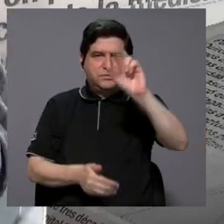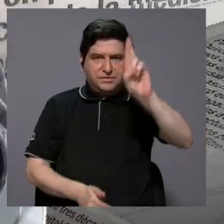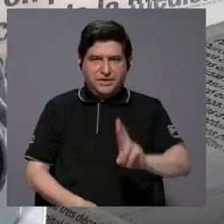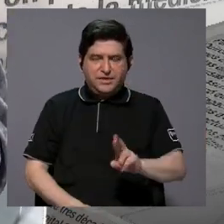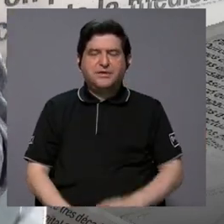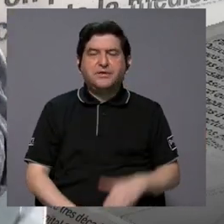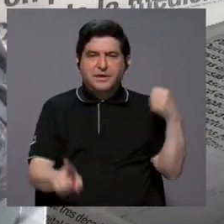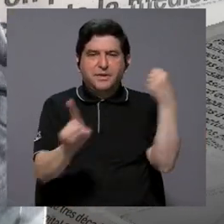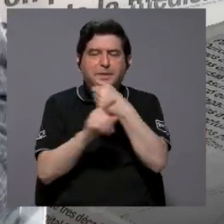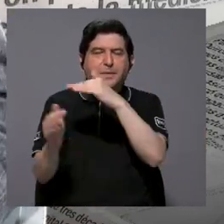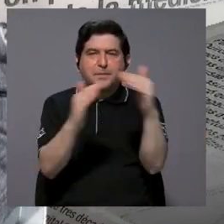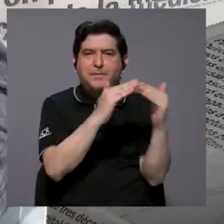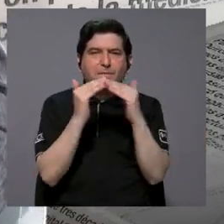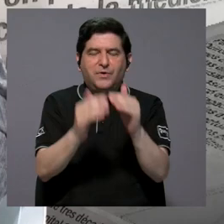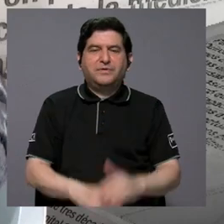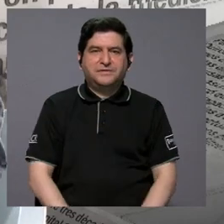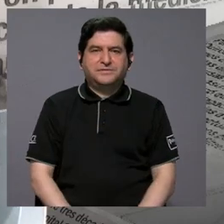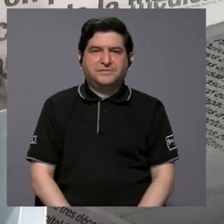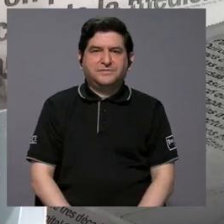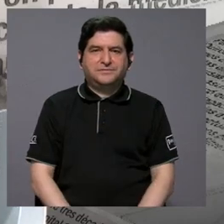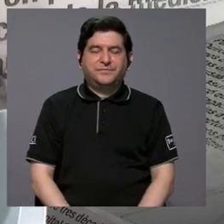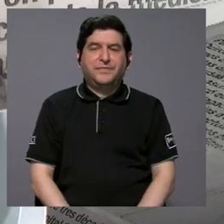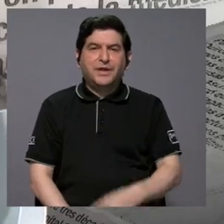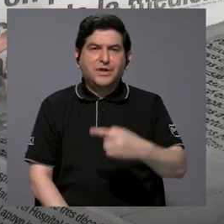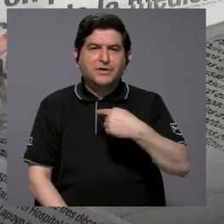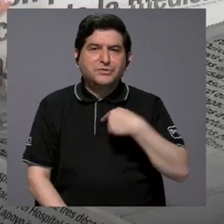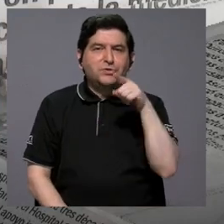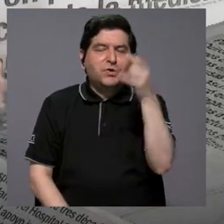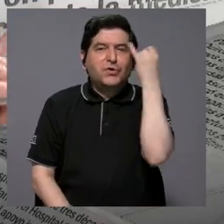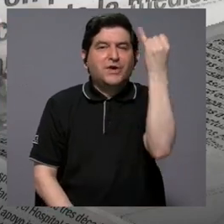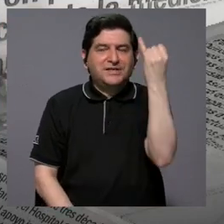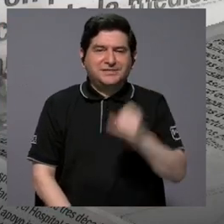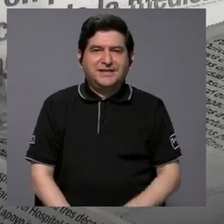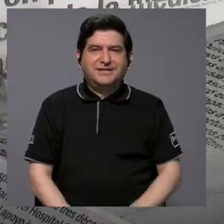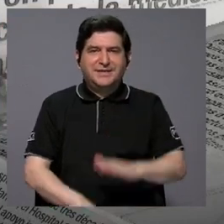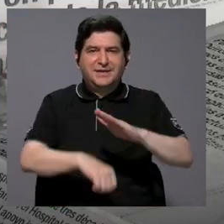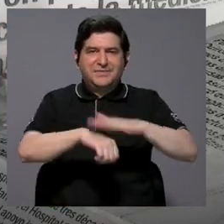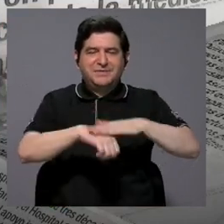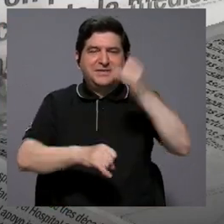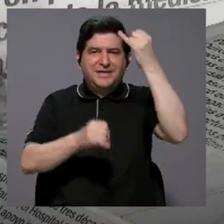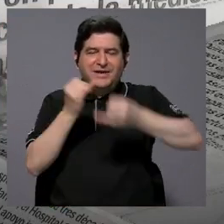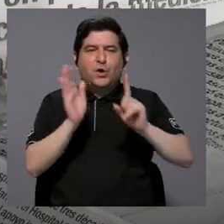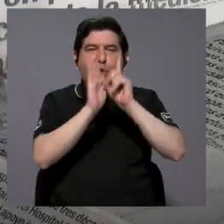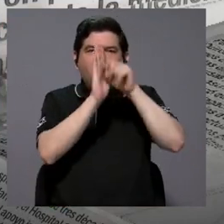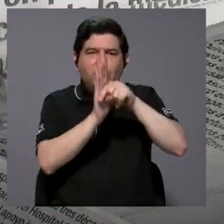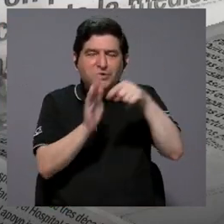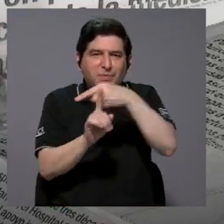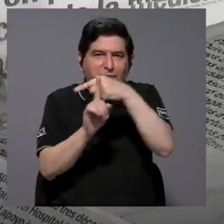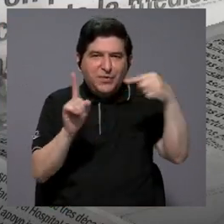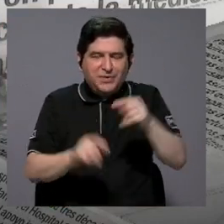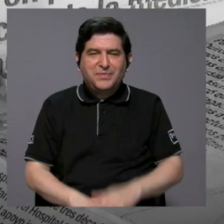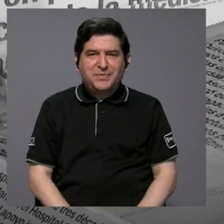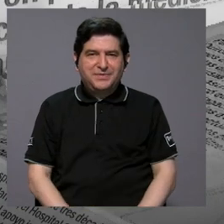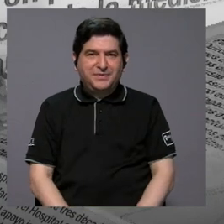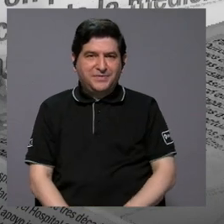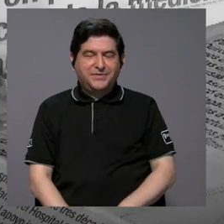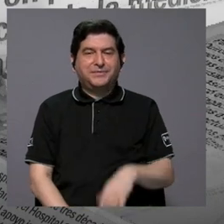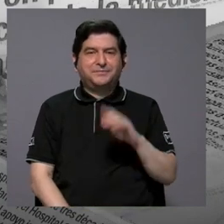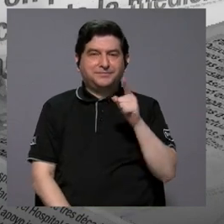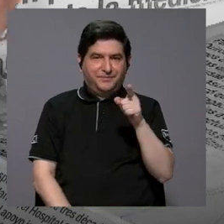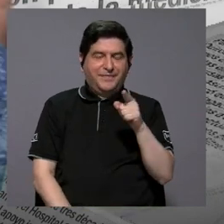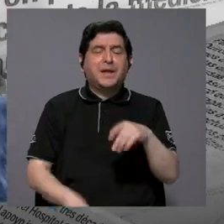impactar a la población y darle un sentido. Me voy a quedar con eso para darle el último minuto y medio para que usted